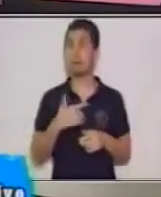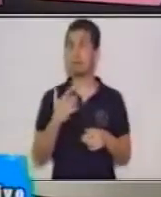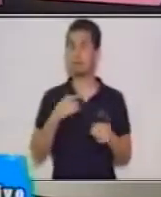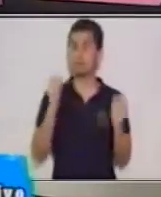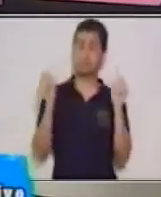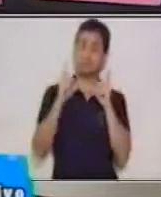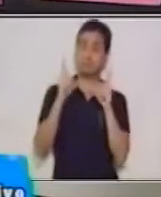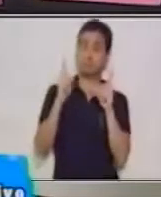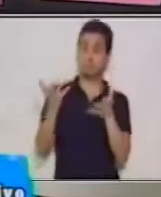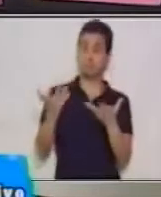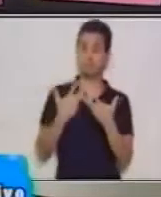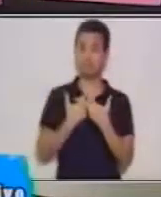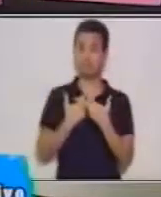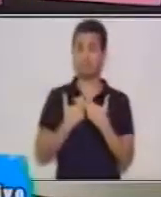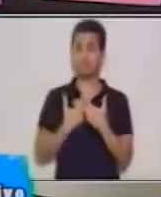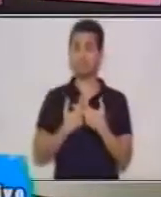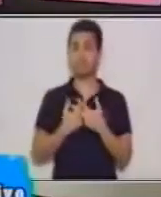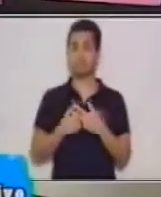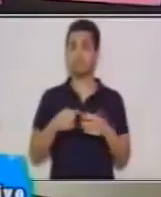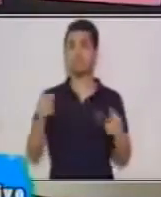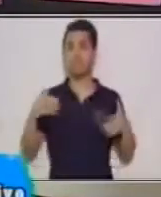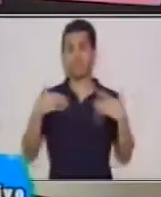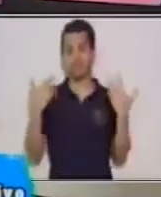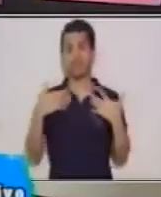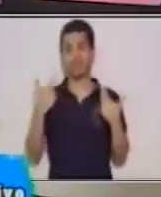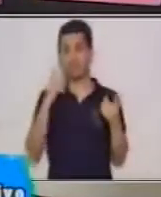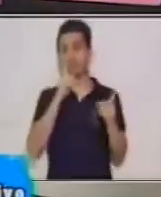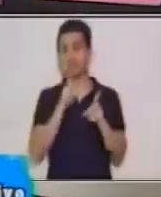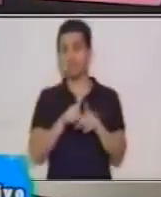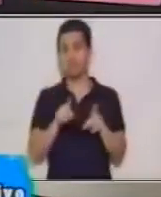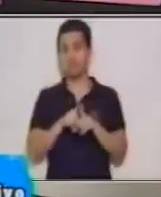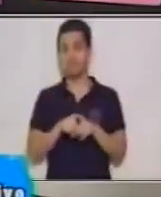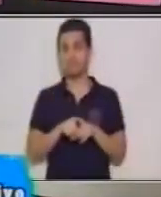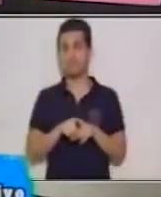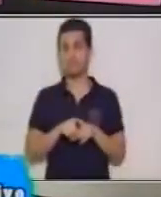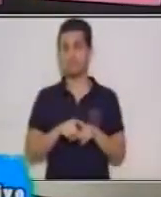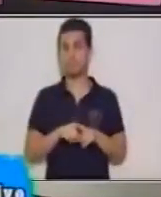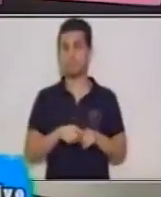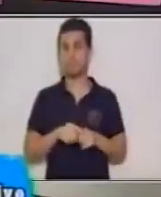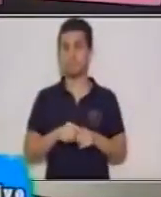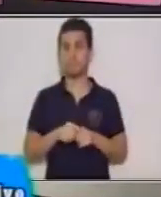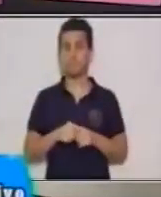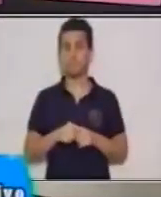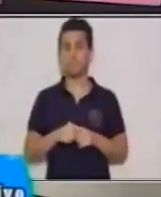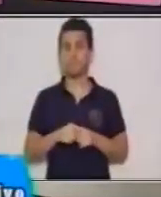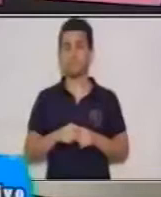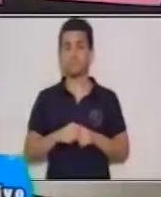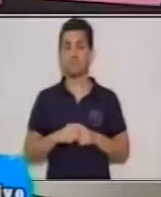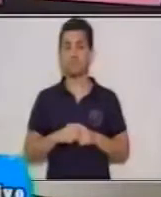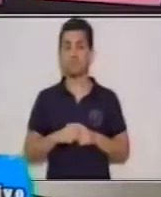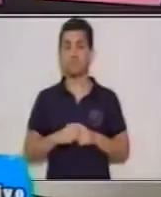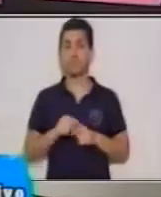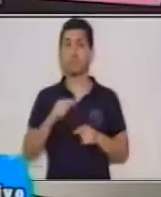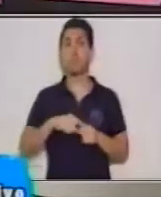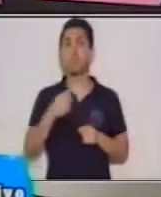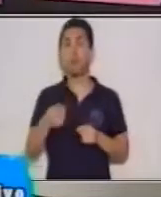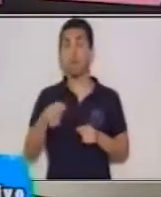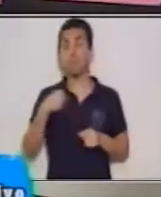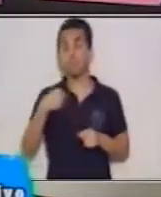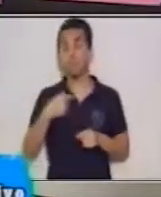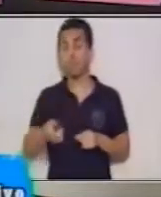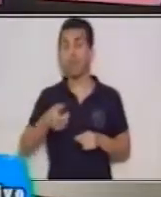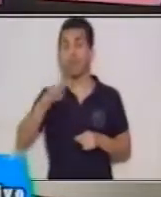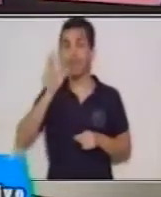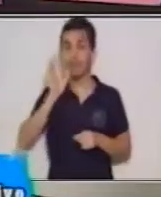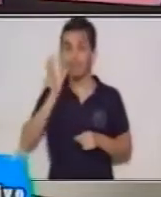y alegría al mismo tiempo, ¿verdad? Cuando vamos a tomar una taza de café